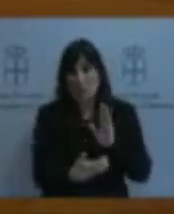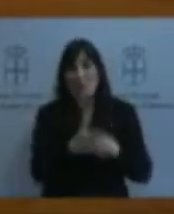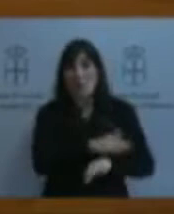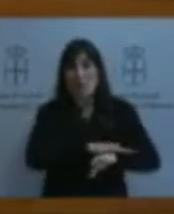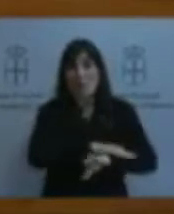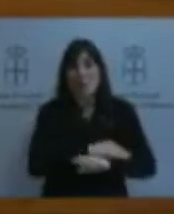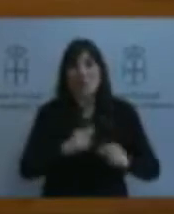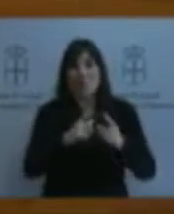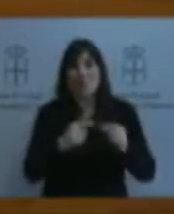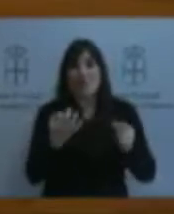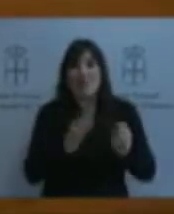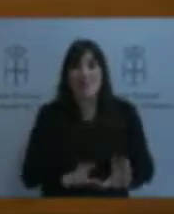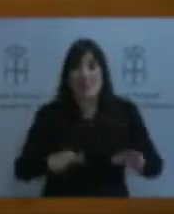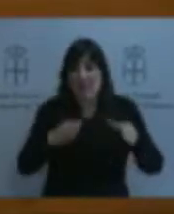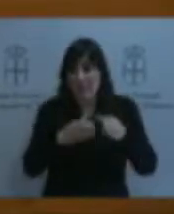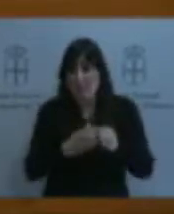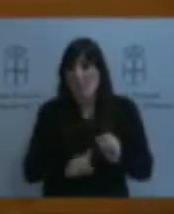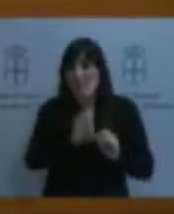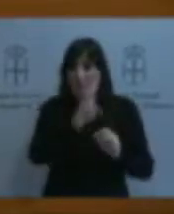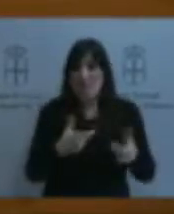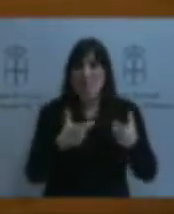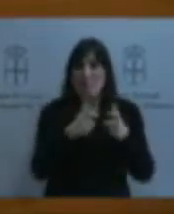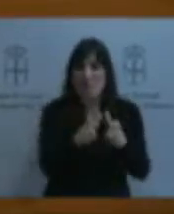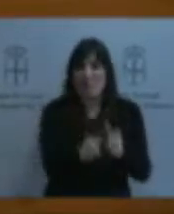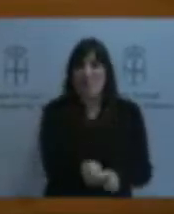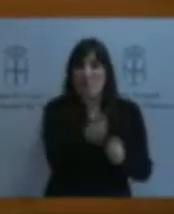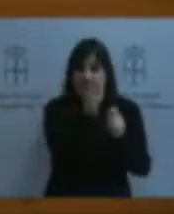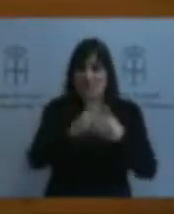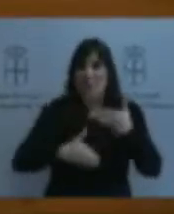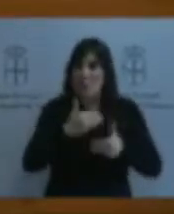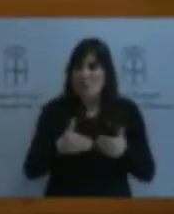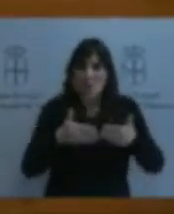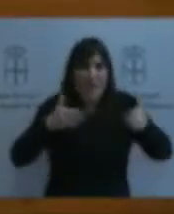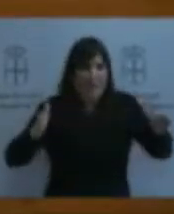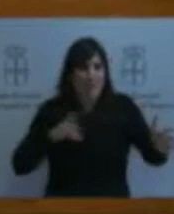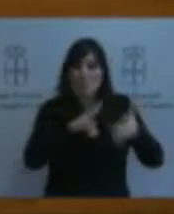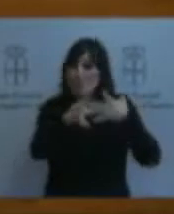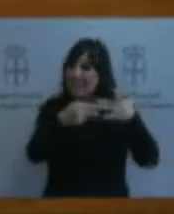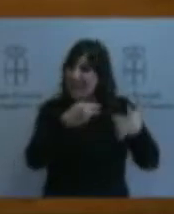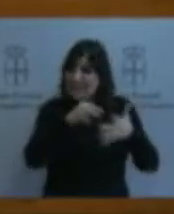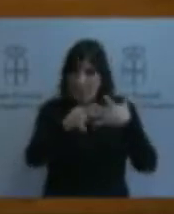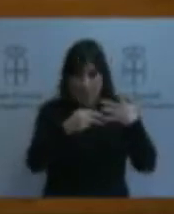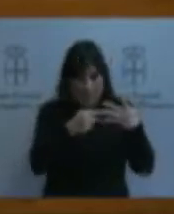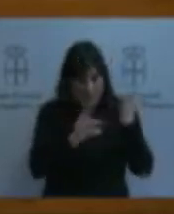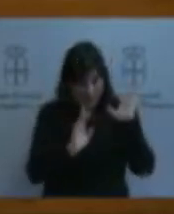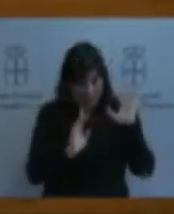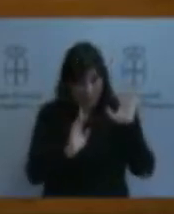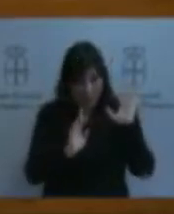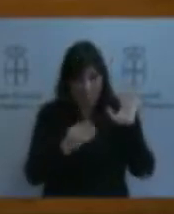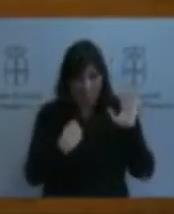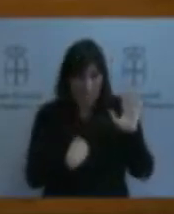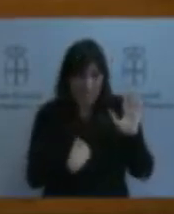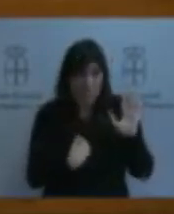pesquero en un proceso abierto, transparente, hacemos referencia a lo que dice la política pesquera comunitaria y